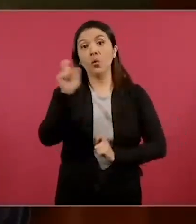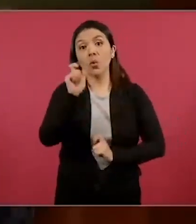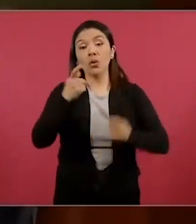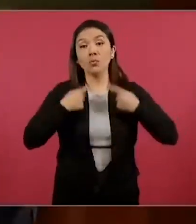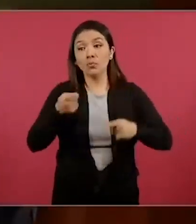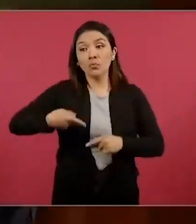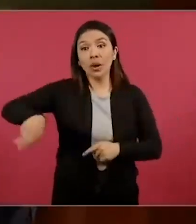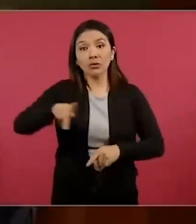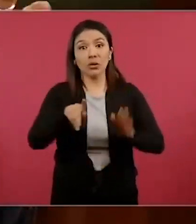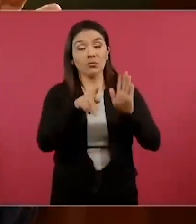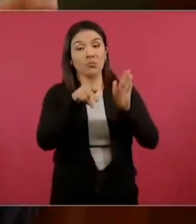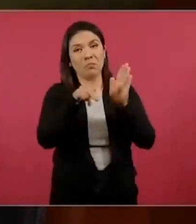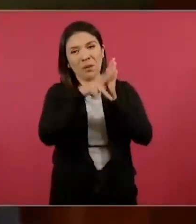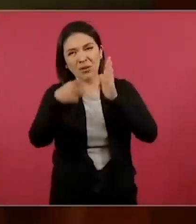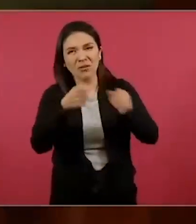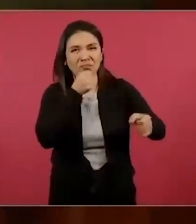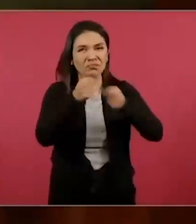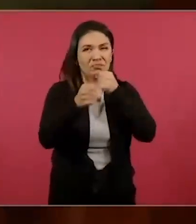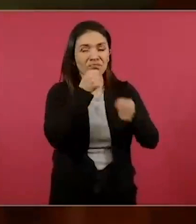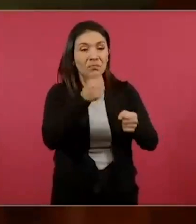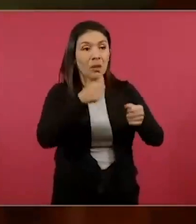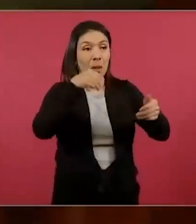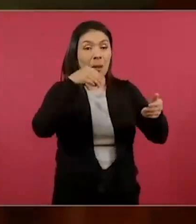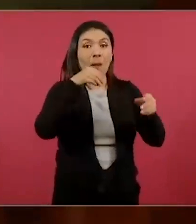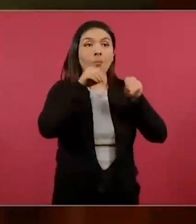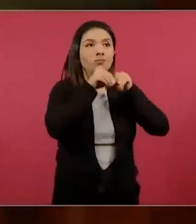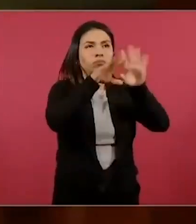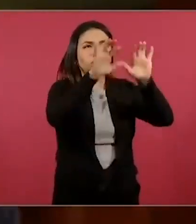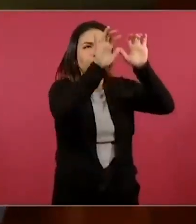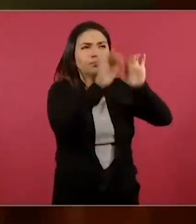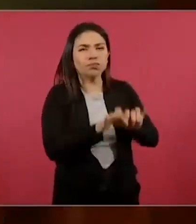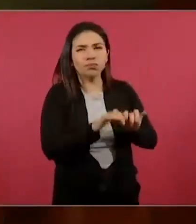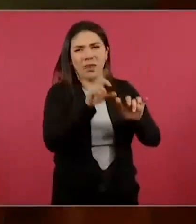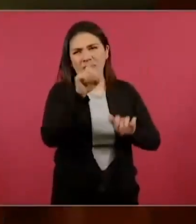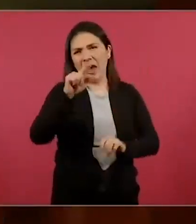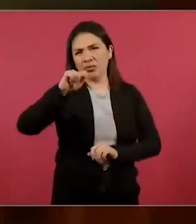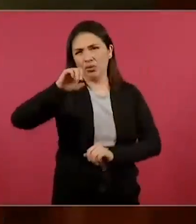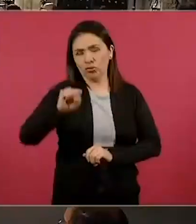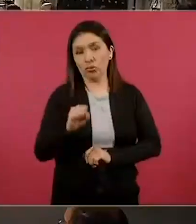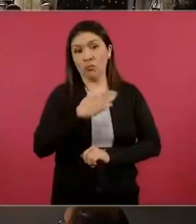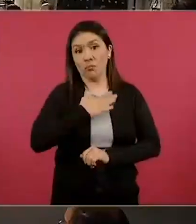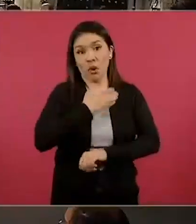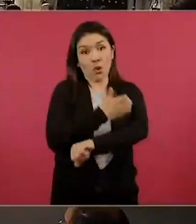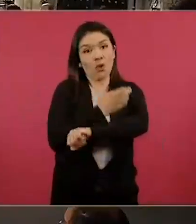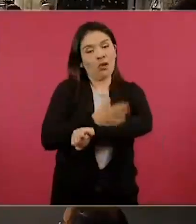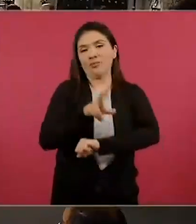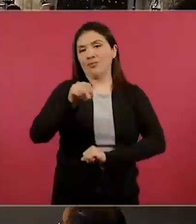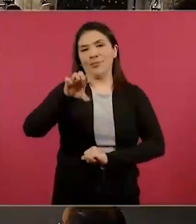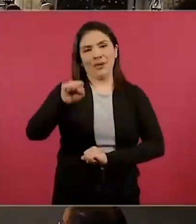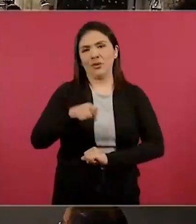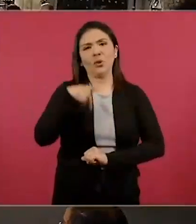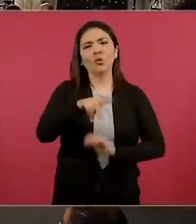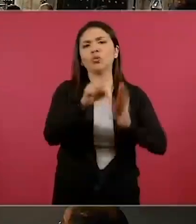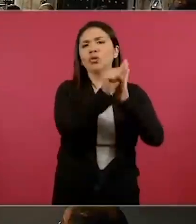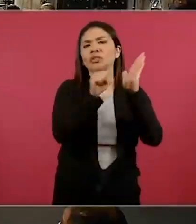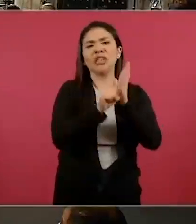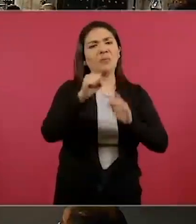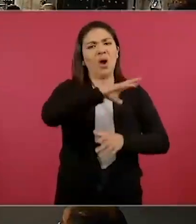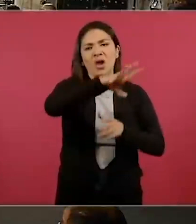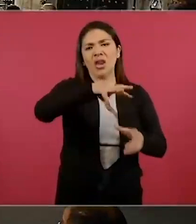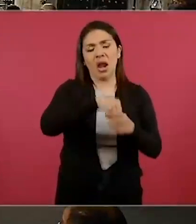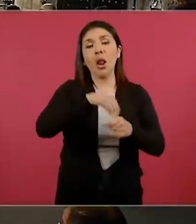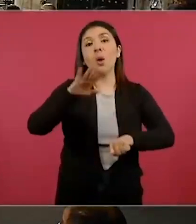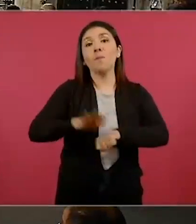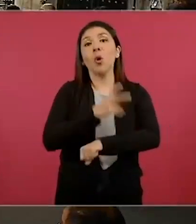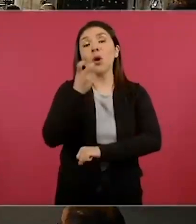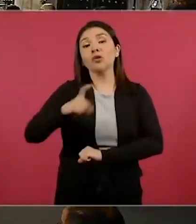periodistas ingresan sus datos, no los tenemos en la coordinación, entra en el sistema general y por eso la coordinación del